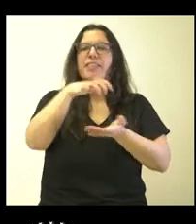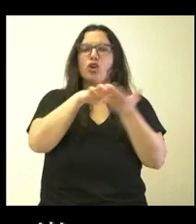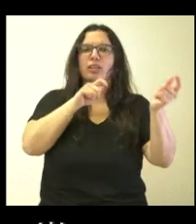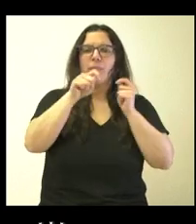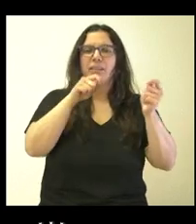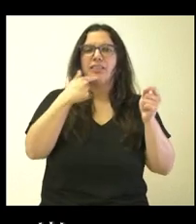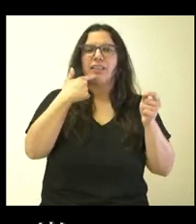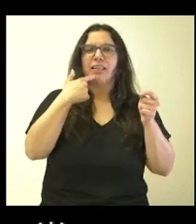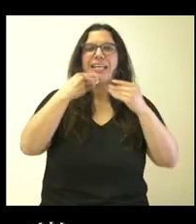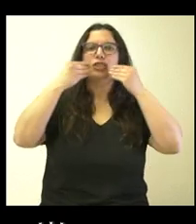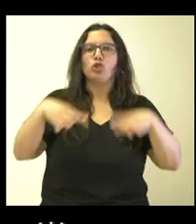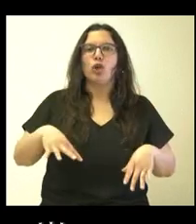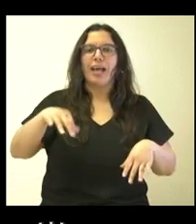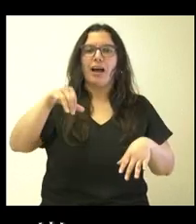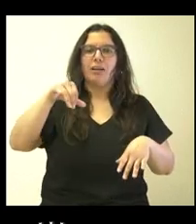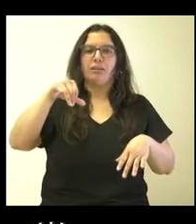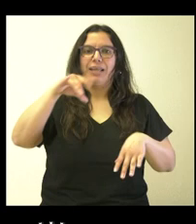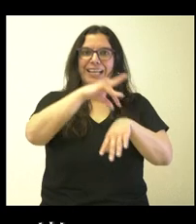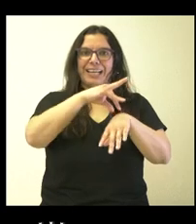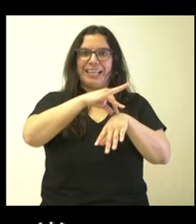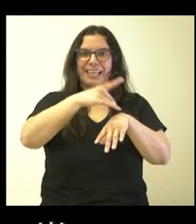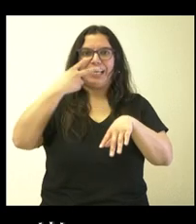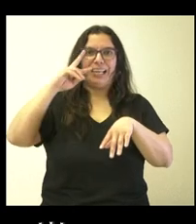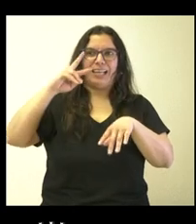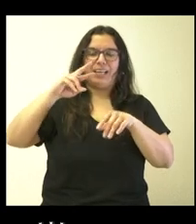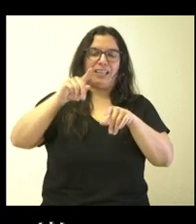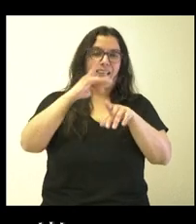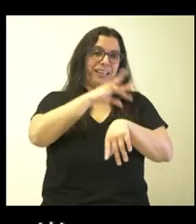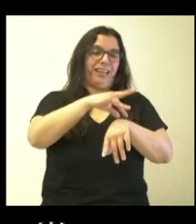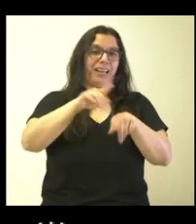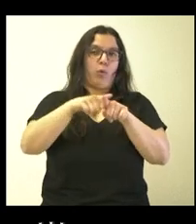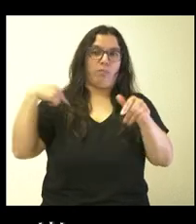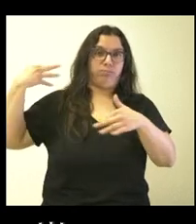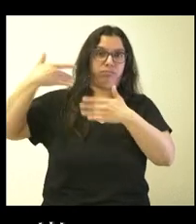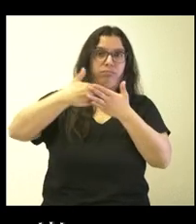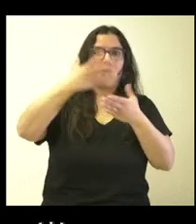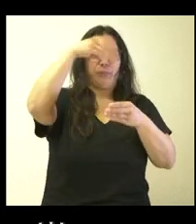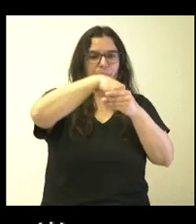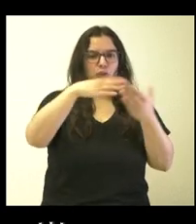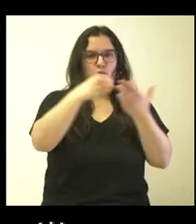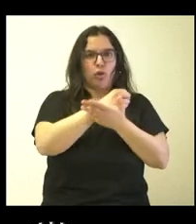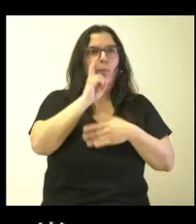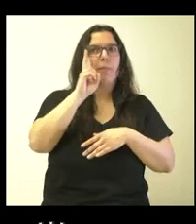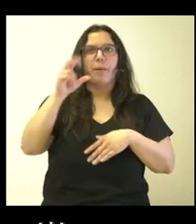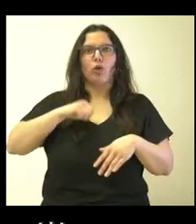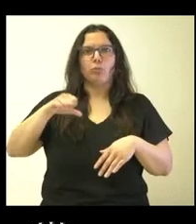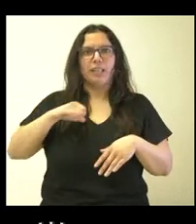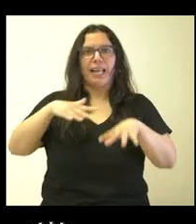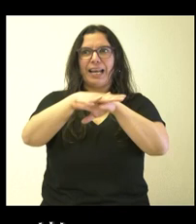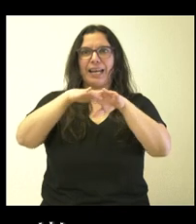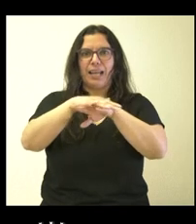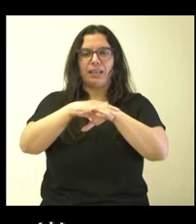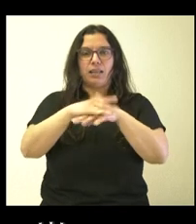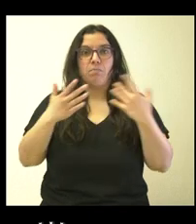historia clínica pueda estar disponible en todos los hospitales y trabajar en red. No sé, llevamos muchos años en estas